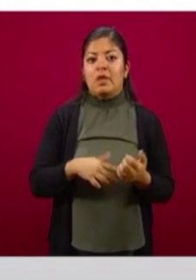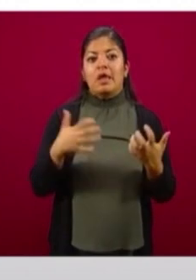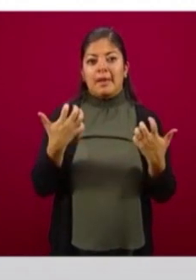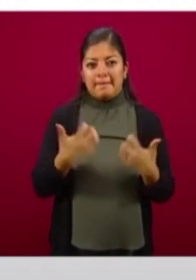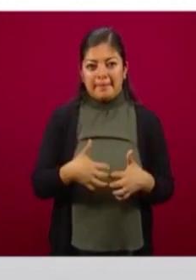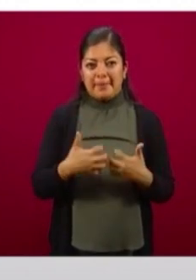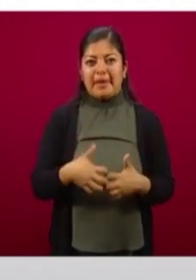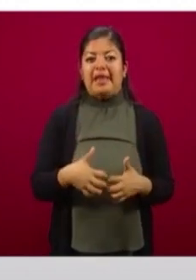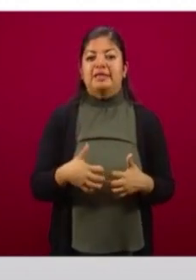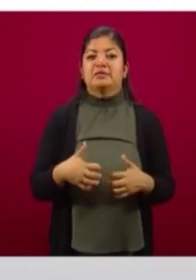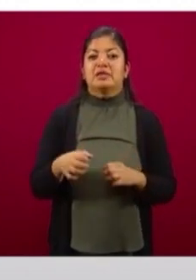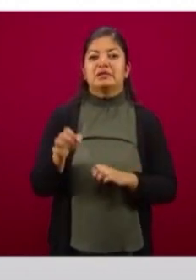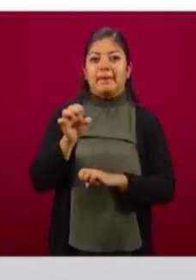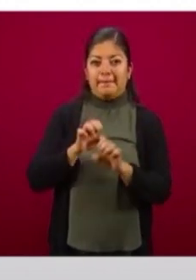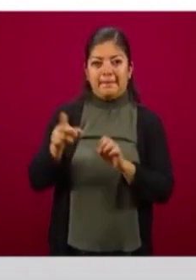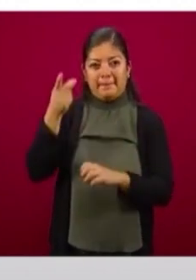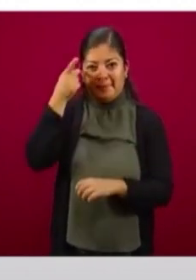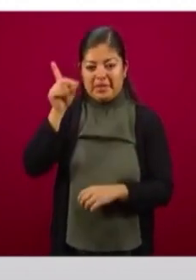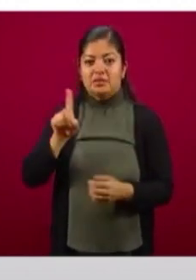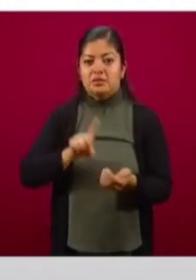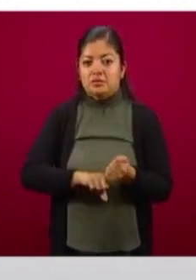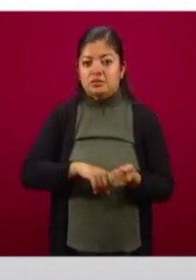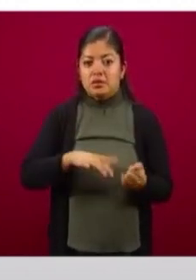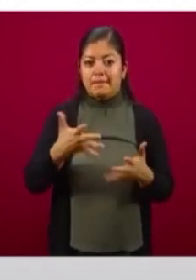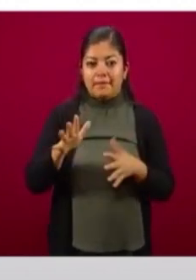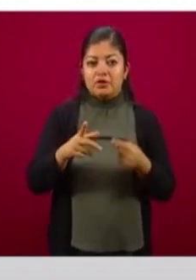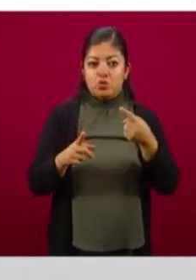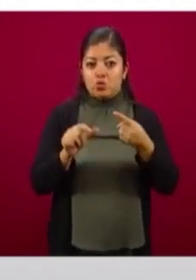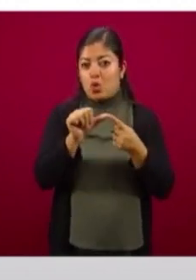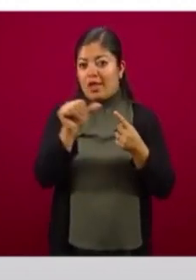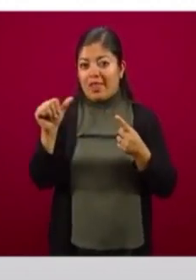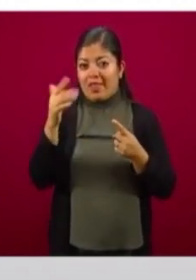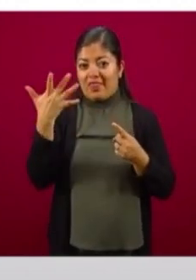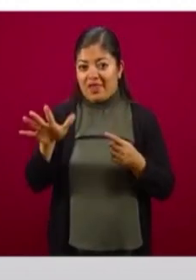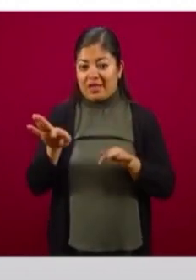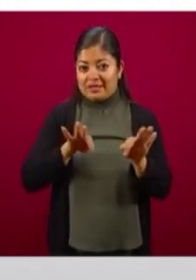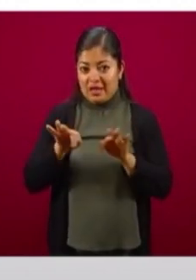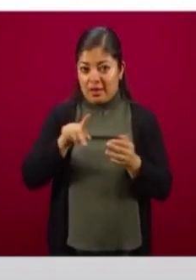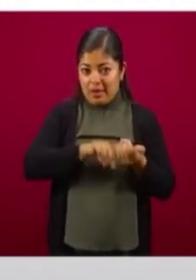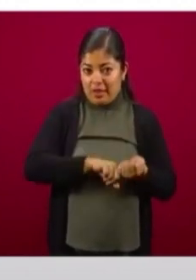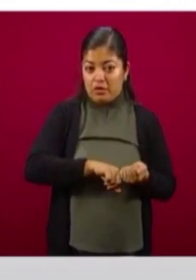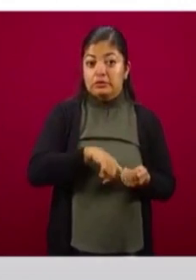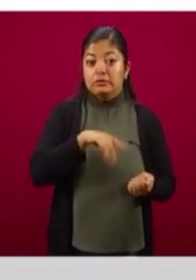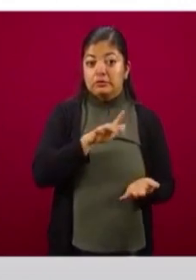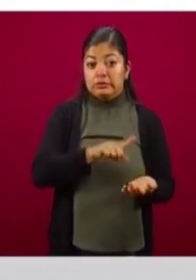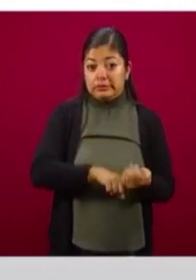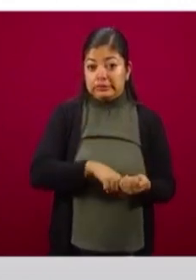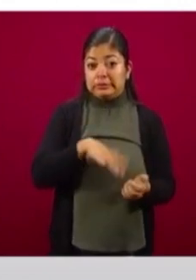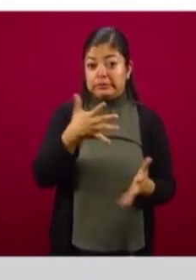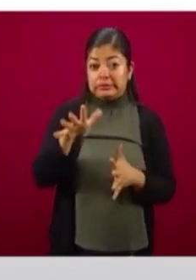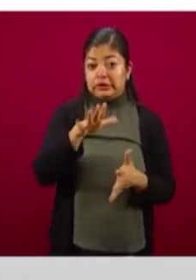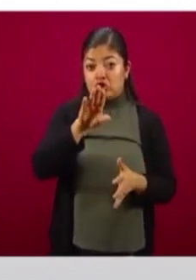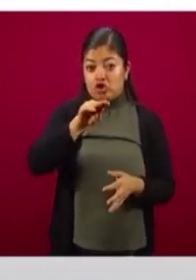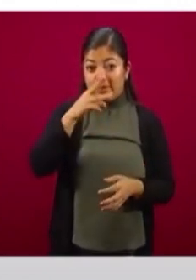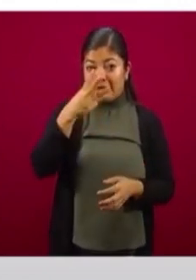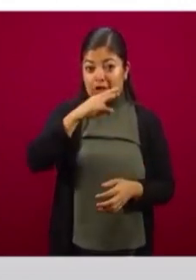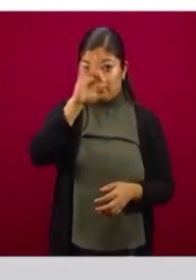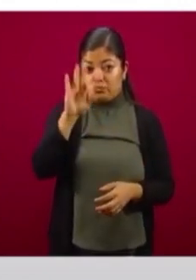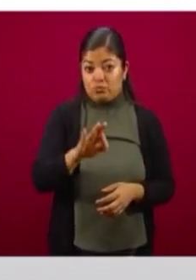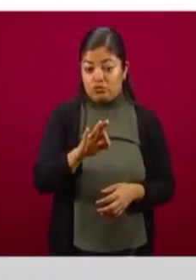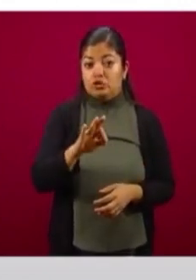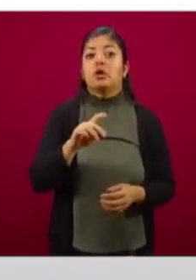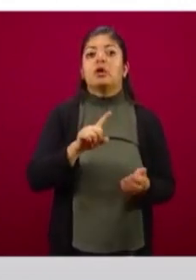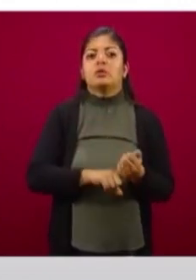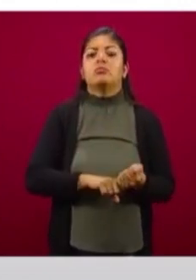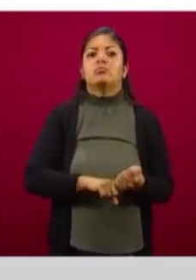que tienen en su nómina entre uno y diez trabajadores, la inmensa mayoría, cerca del 93 por ciento, fueron quienes